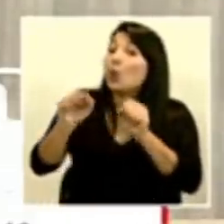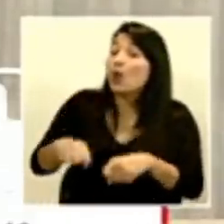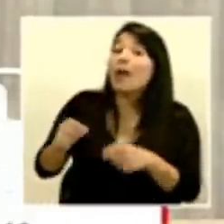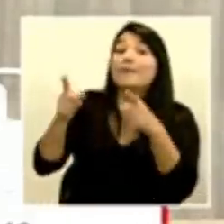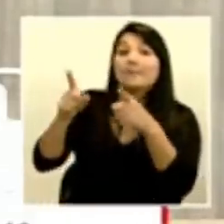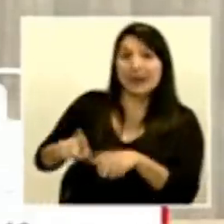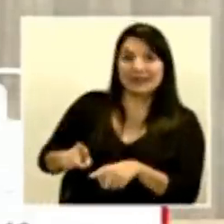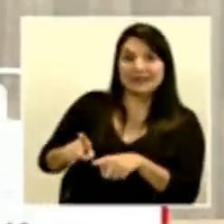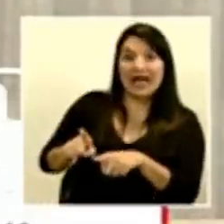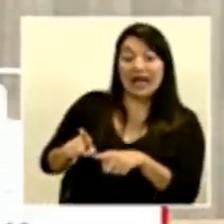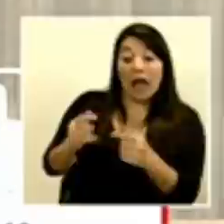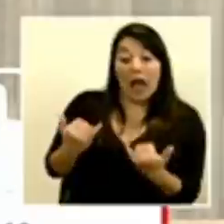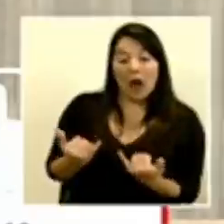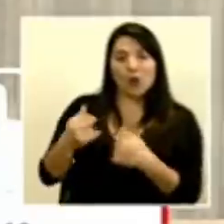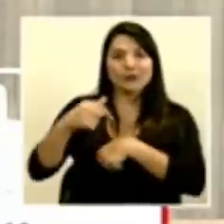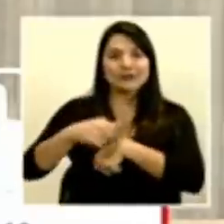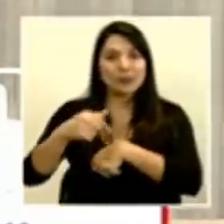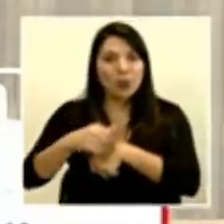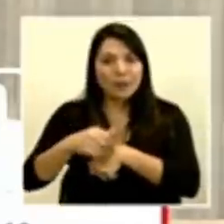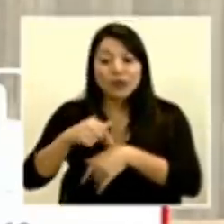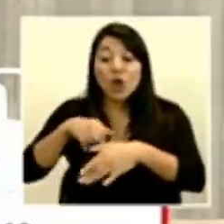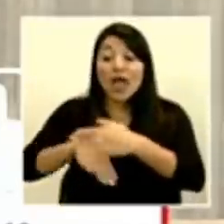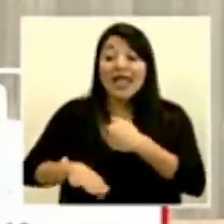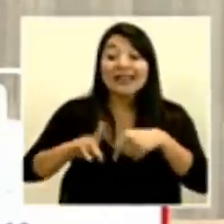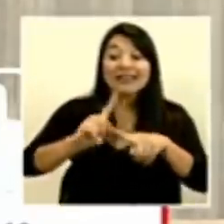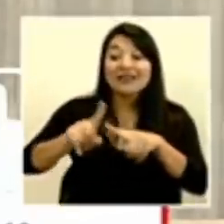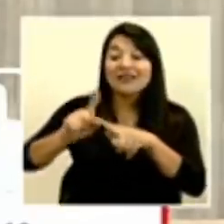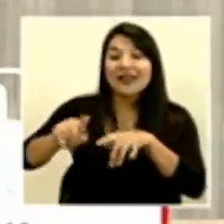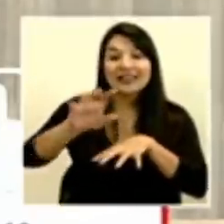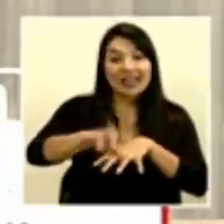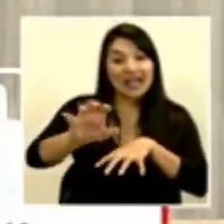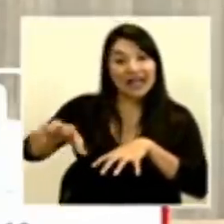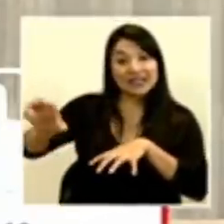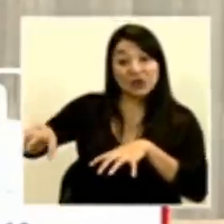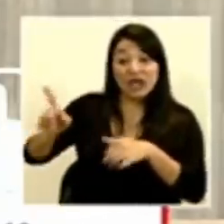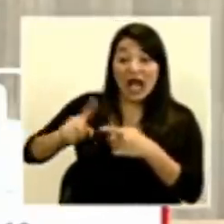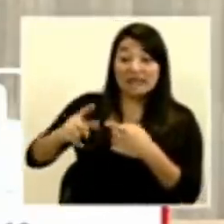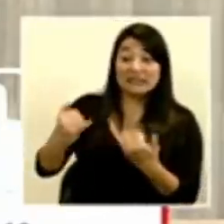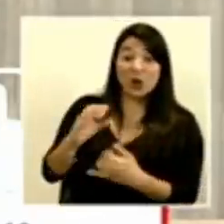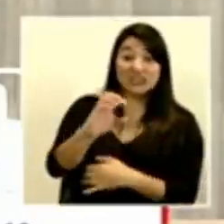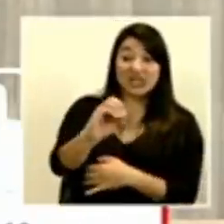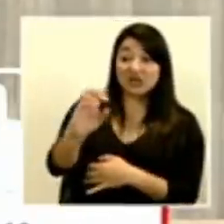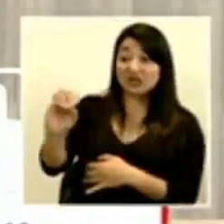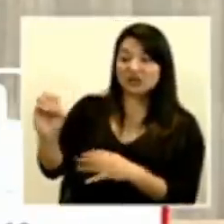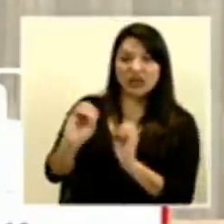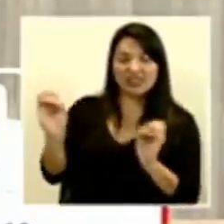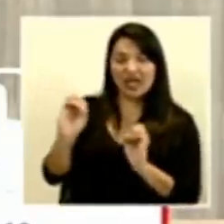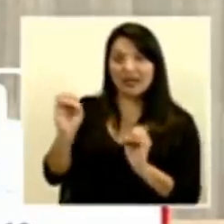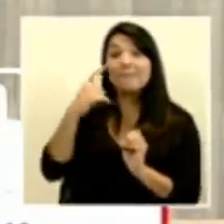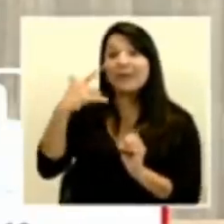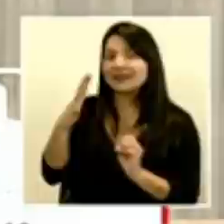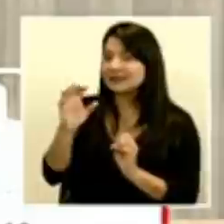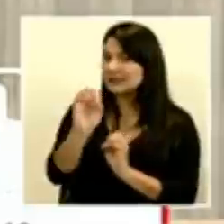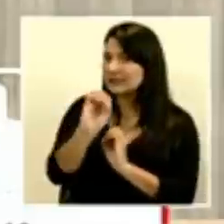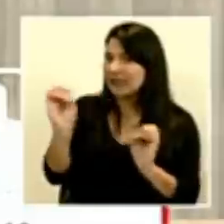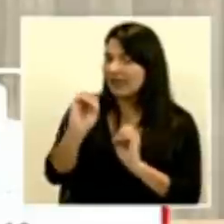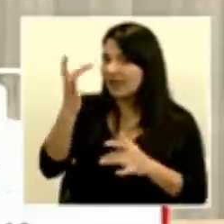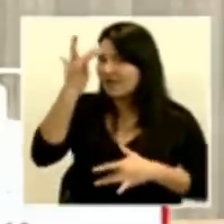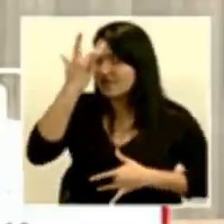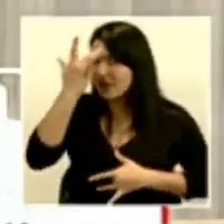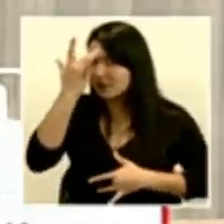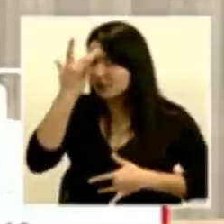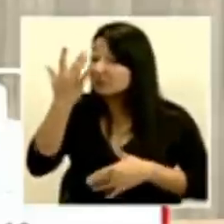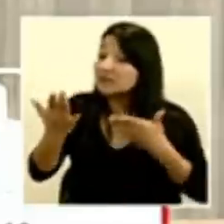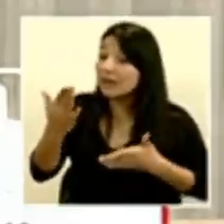en este justo momento en cantones en donde no se han reportado casos posiblemente no sea lo que está